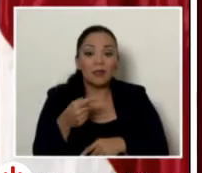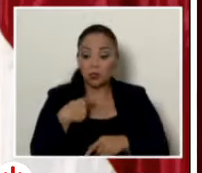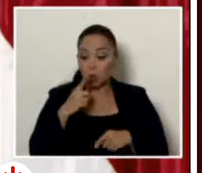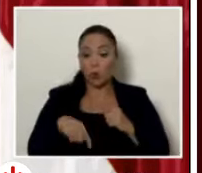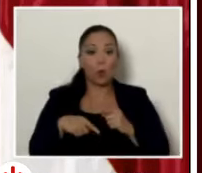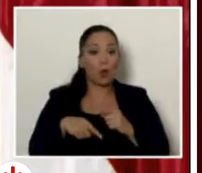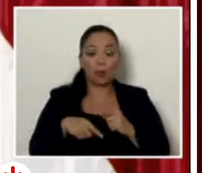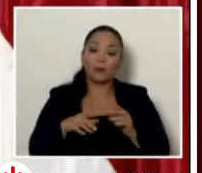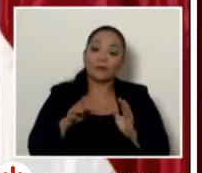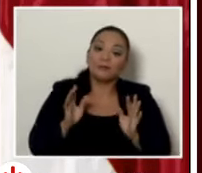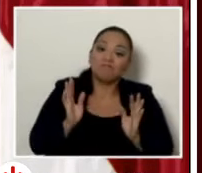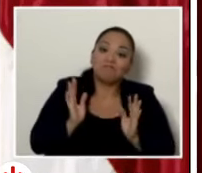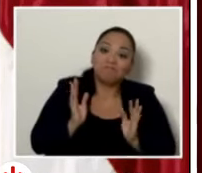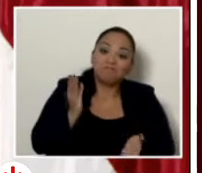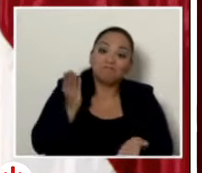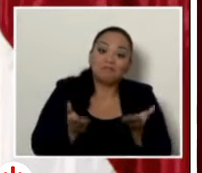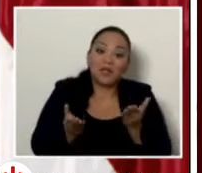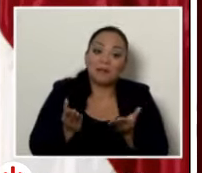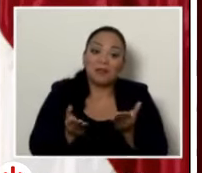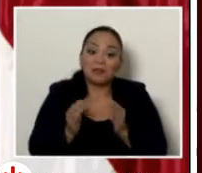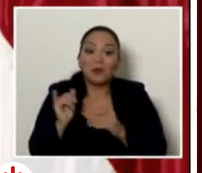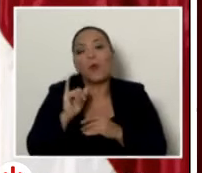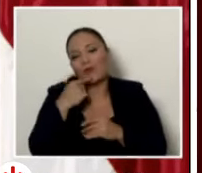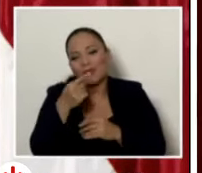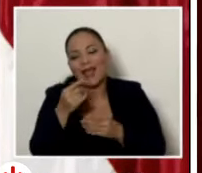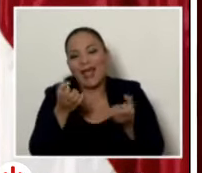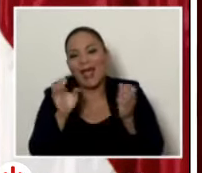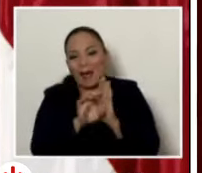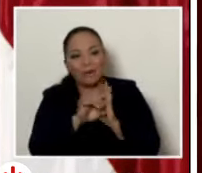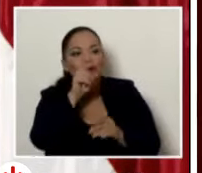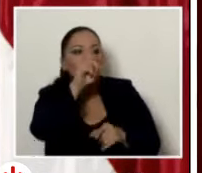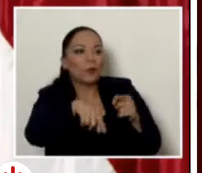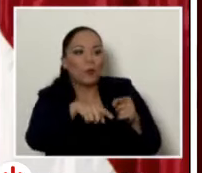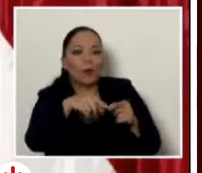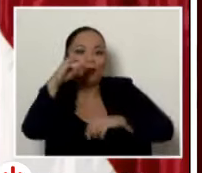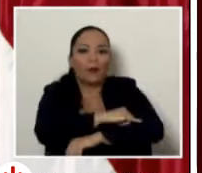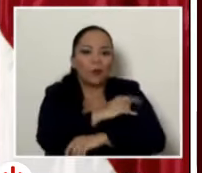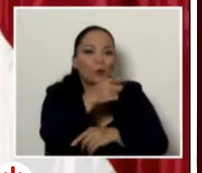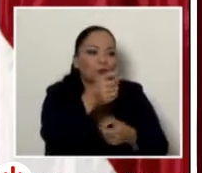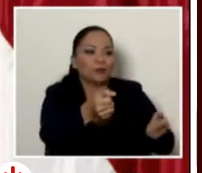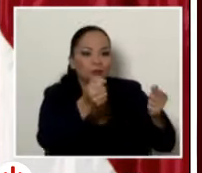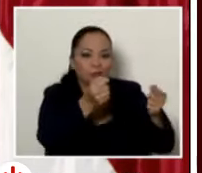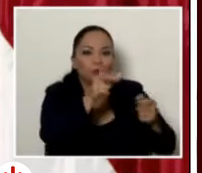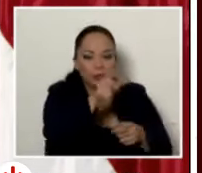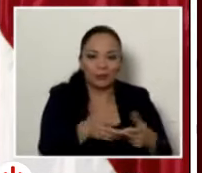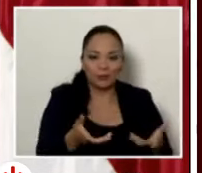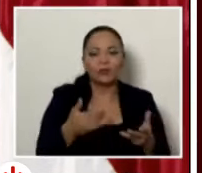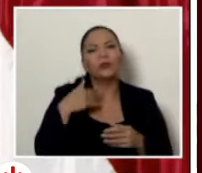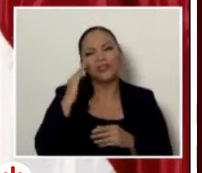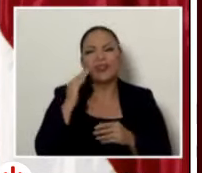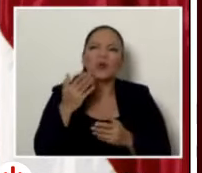porque será que usted no puede aterrizar el avión porque no lo está manejando yo sé que las inferencias lógicas hay gente que le cuestan